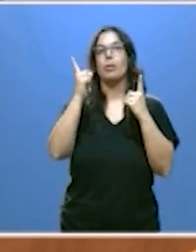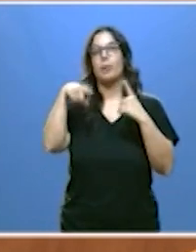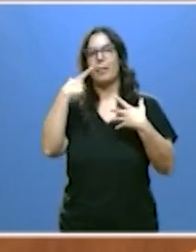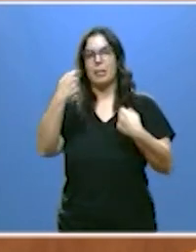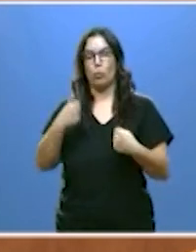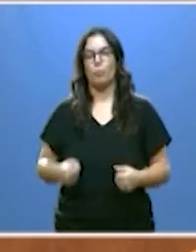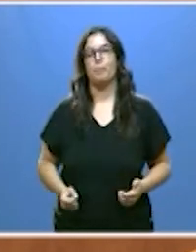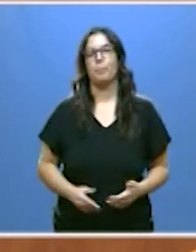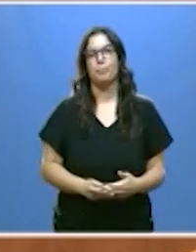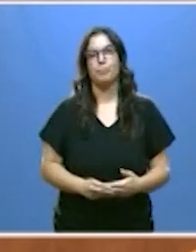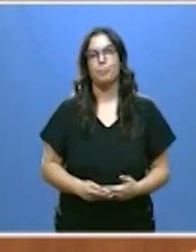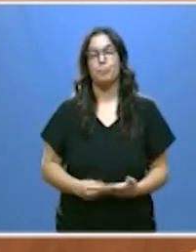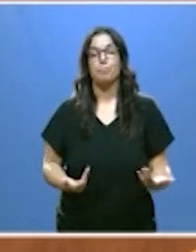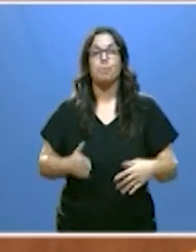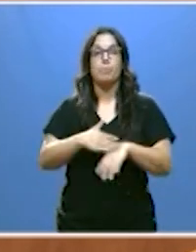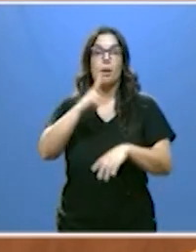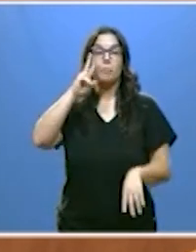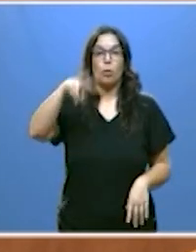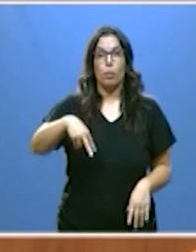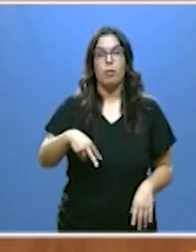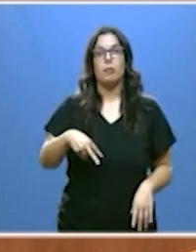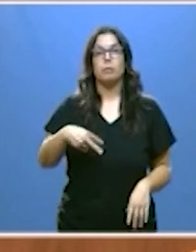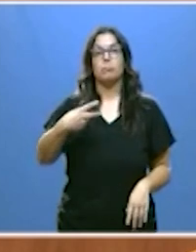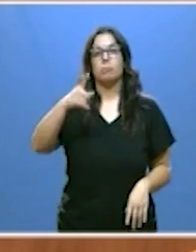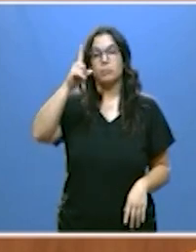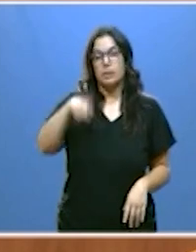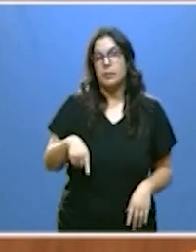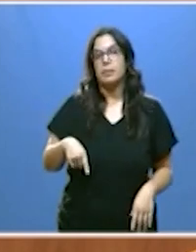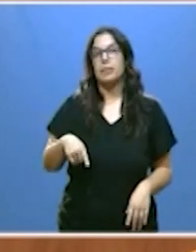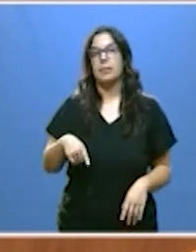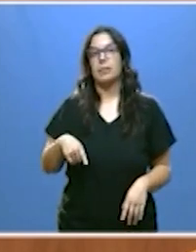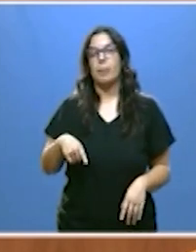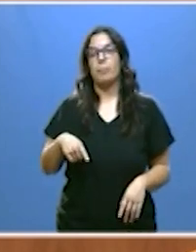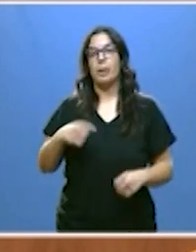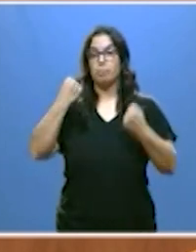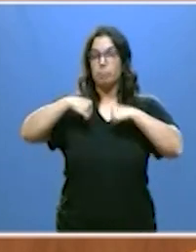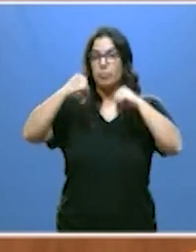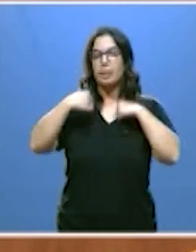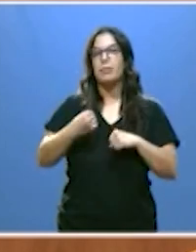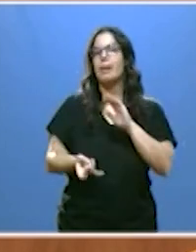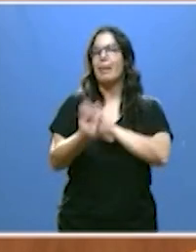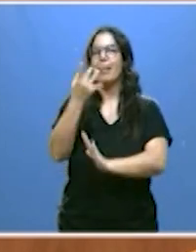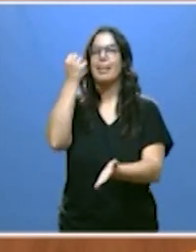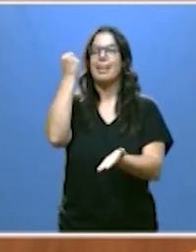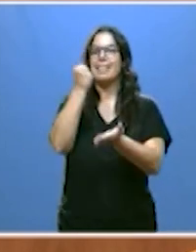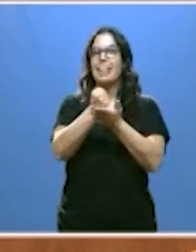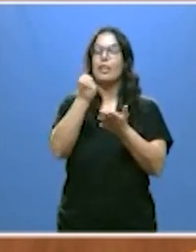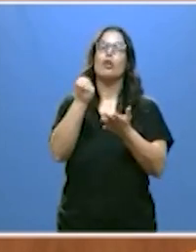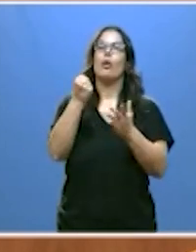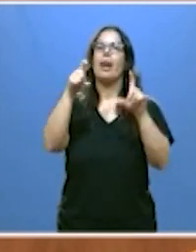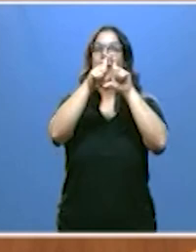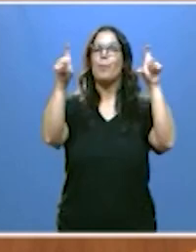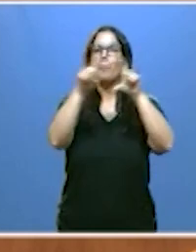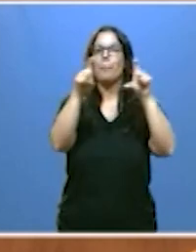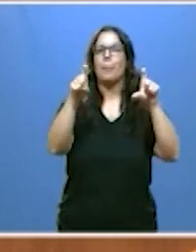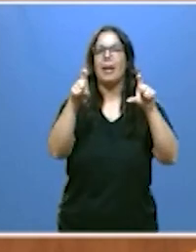salud para reconocer también prácticas se creará el sello de empresas cardiosaludables de